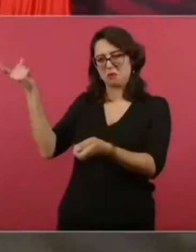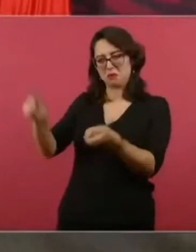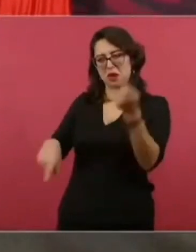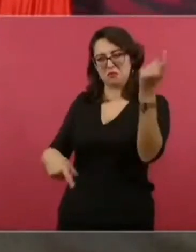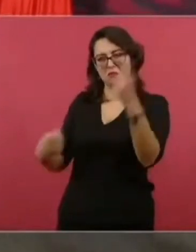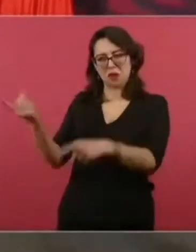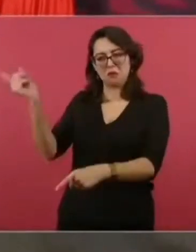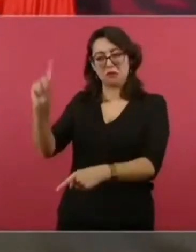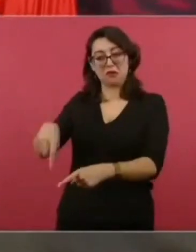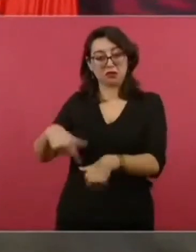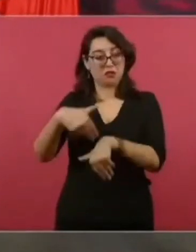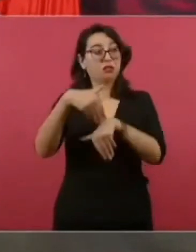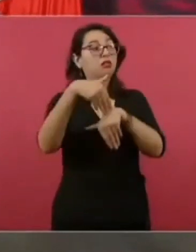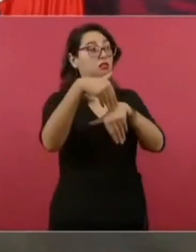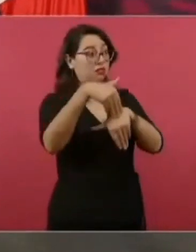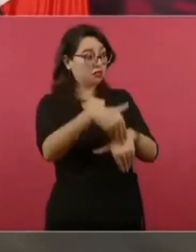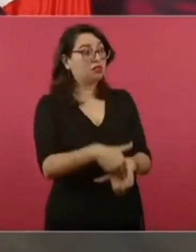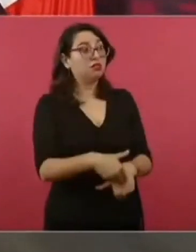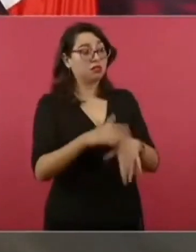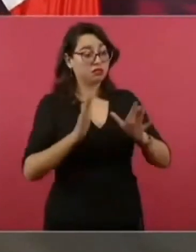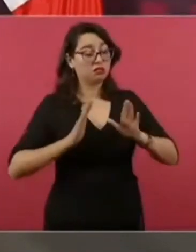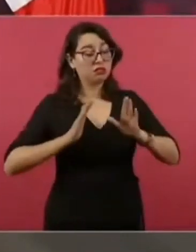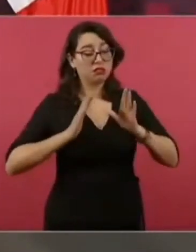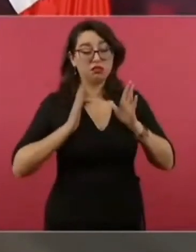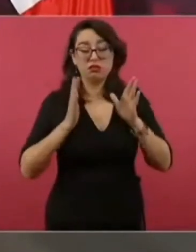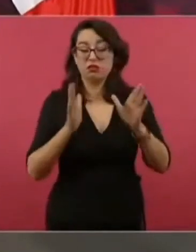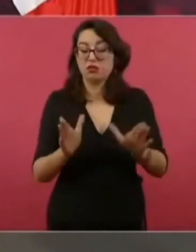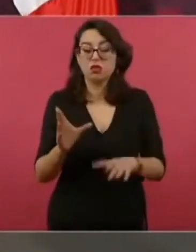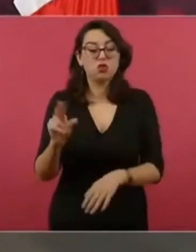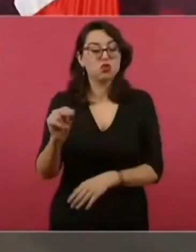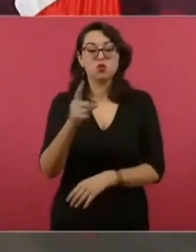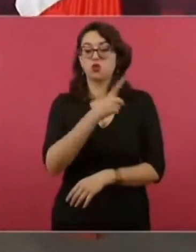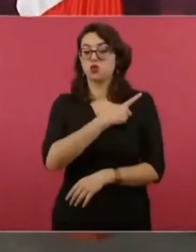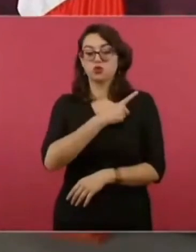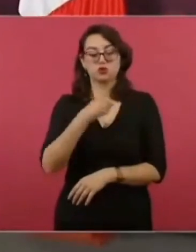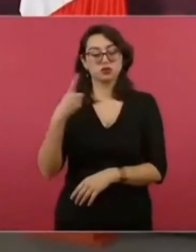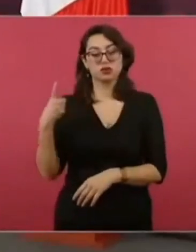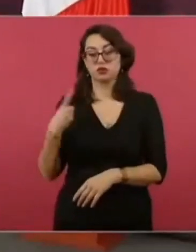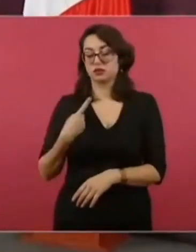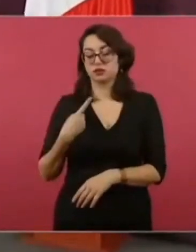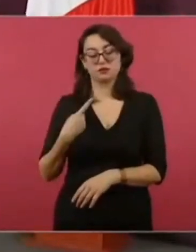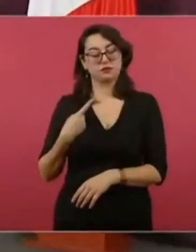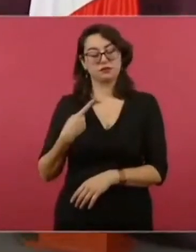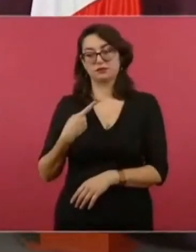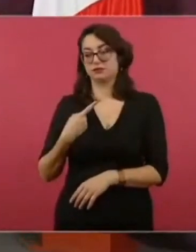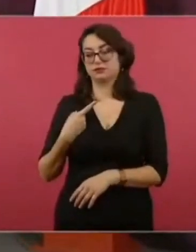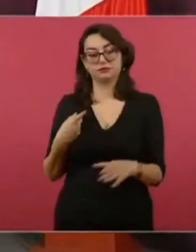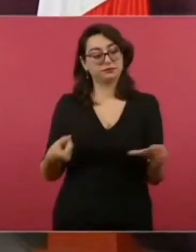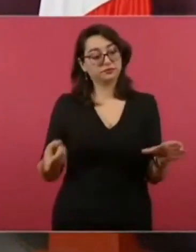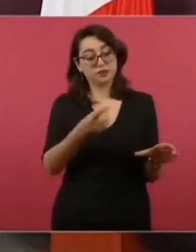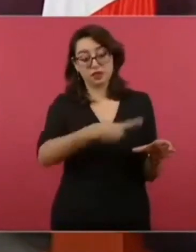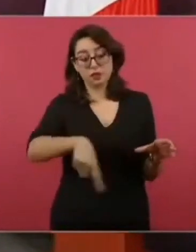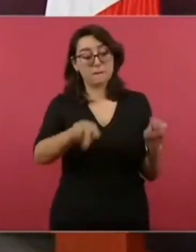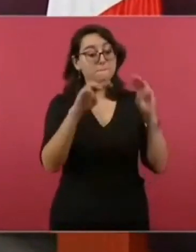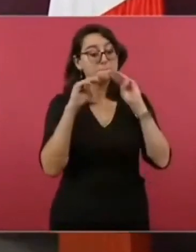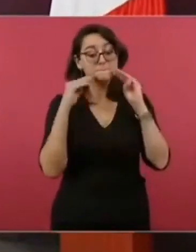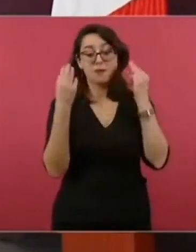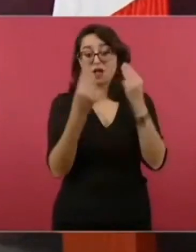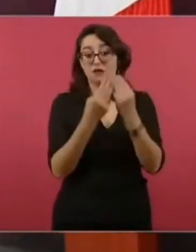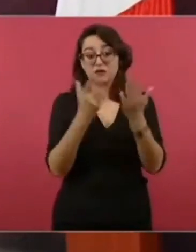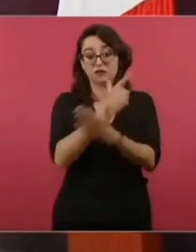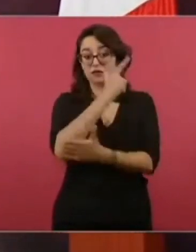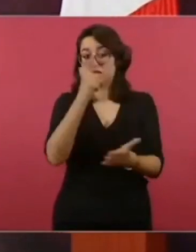estas bandas que están vinculadas a la delincuencia.